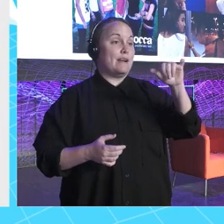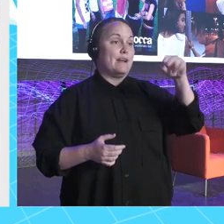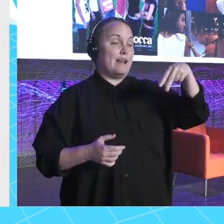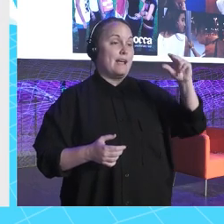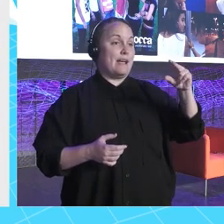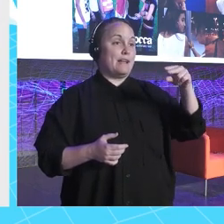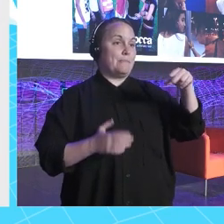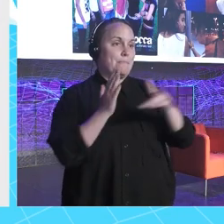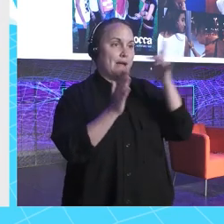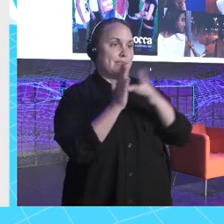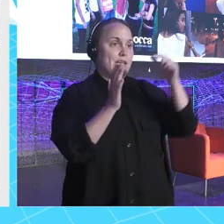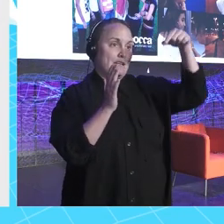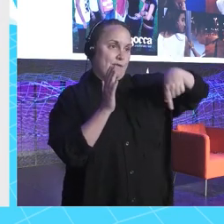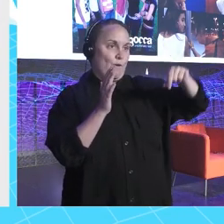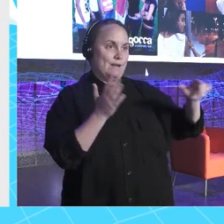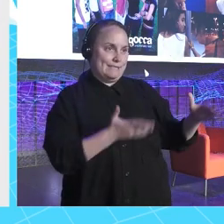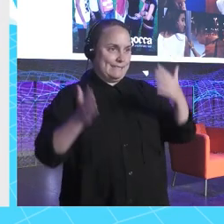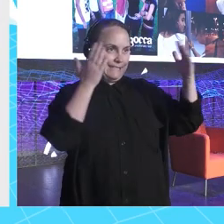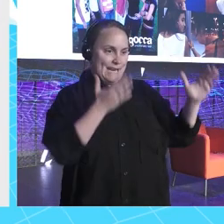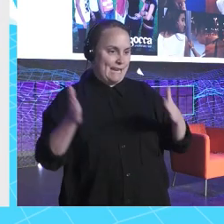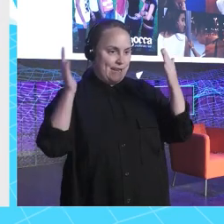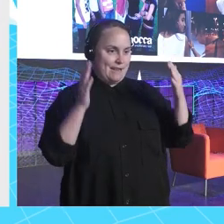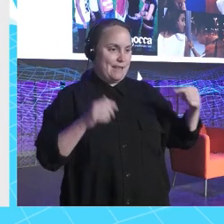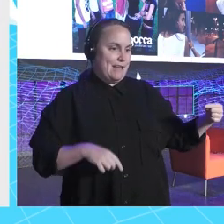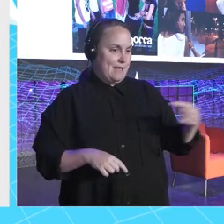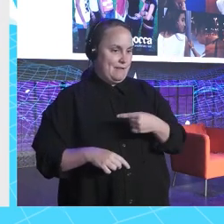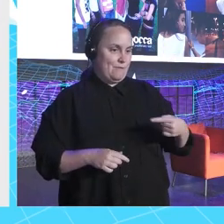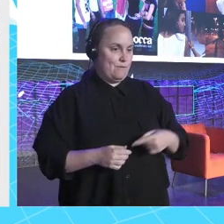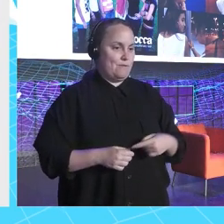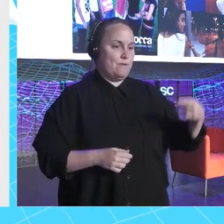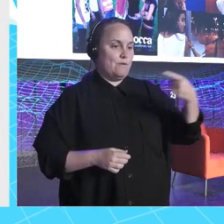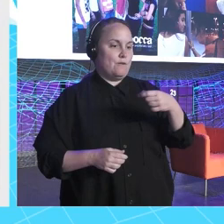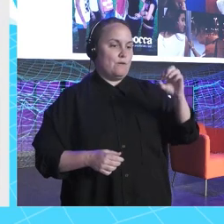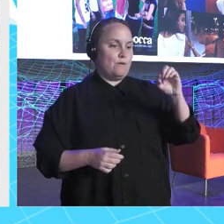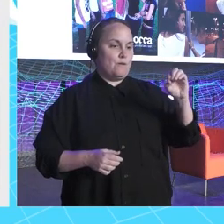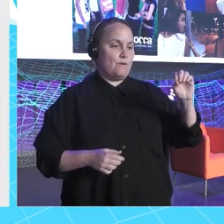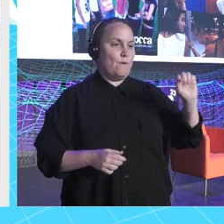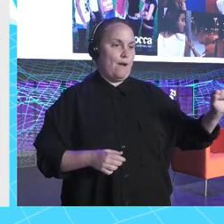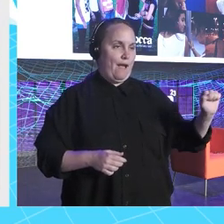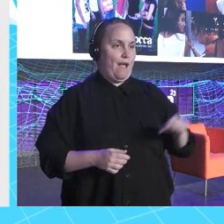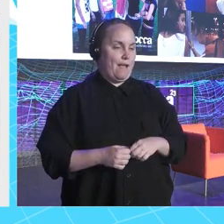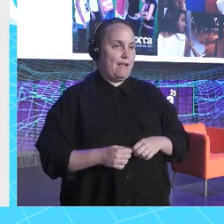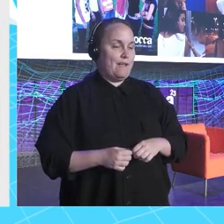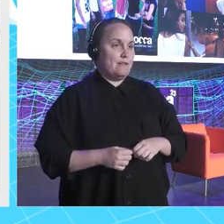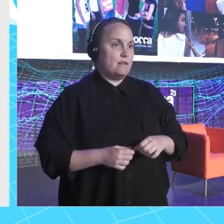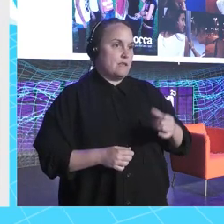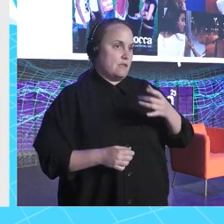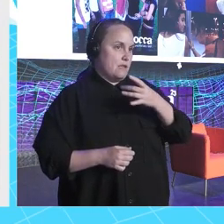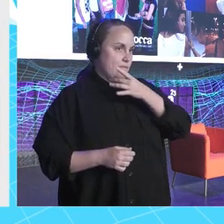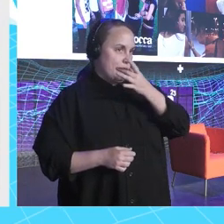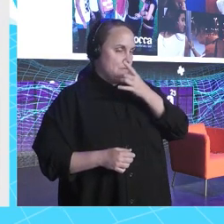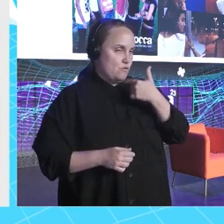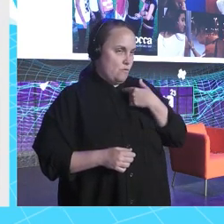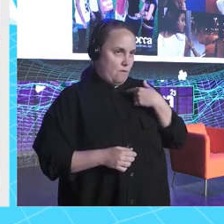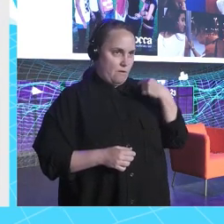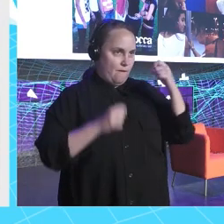serie es lo de abajo. Bueno, chicas, yo soy esa persona que está sacando la lengua, la verdad. que qué vergüenza. Pero esa persona soy yo, porque